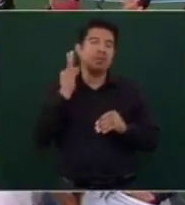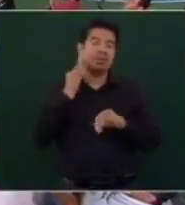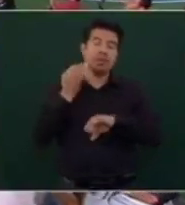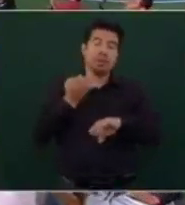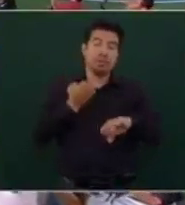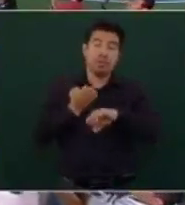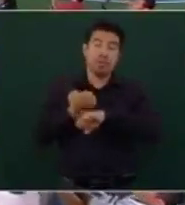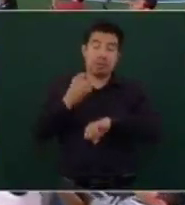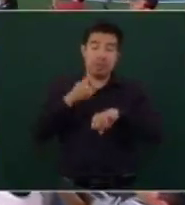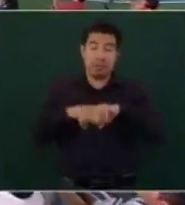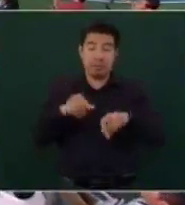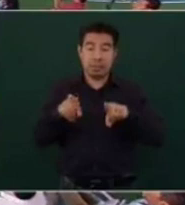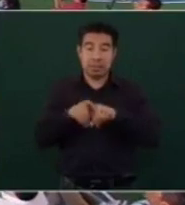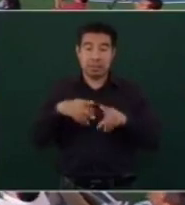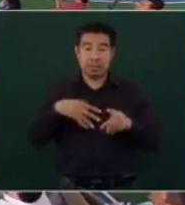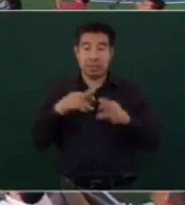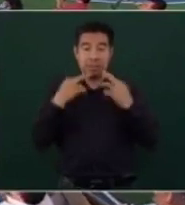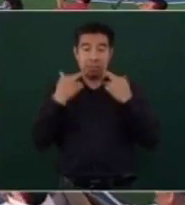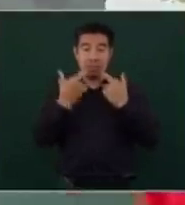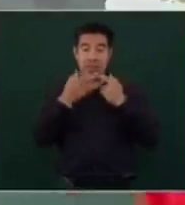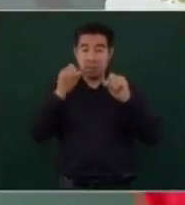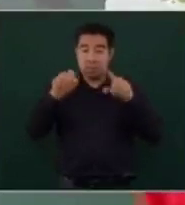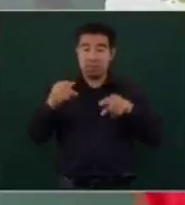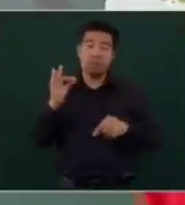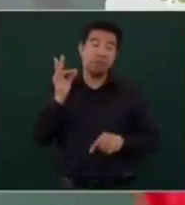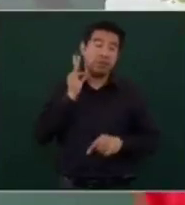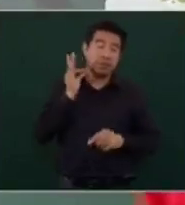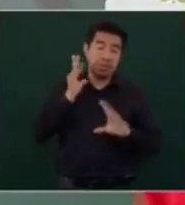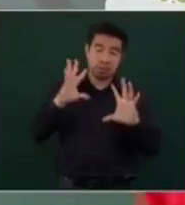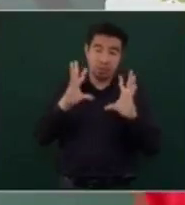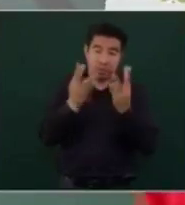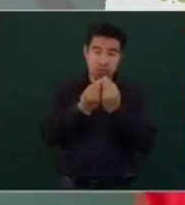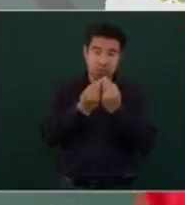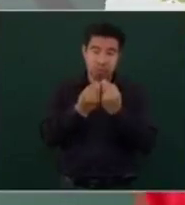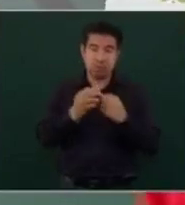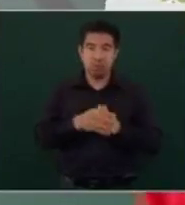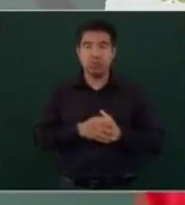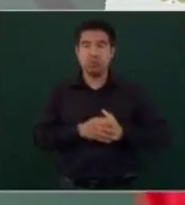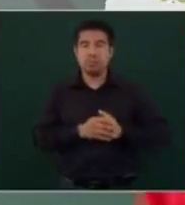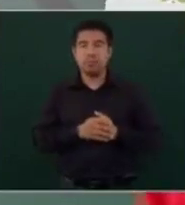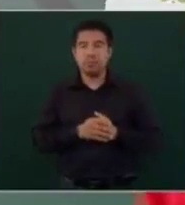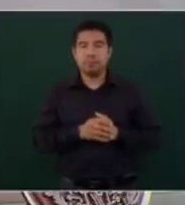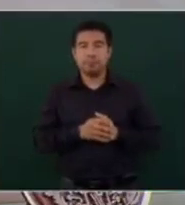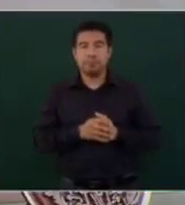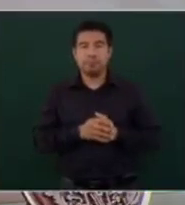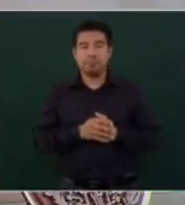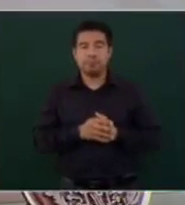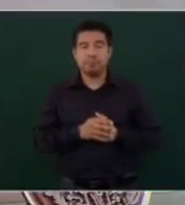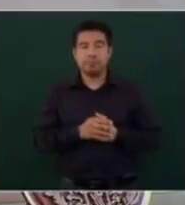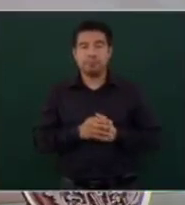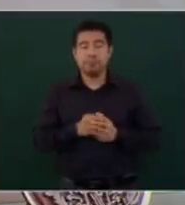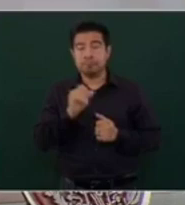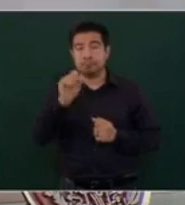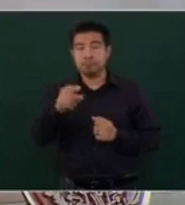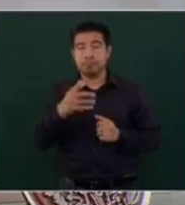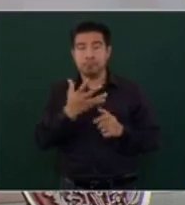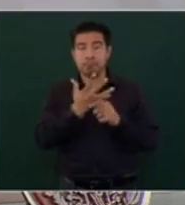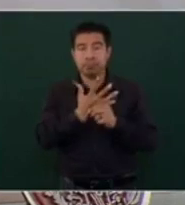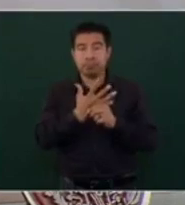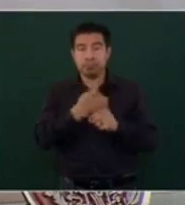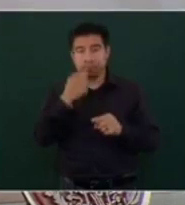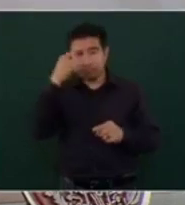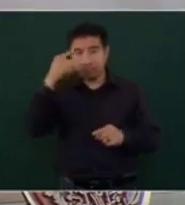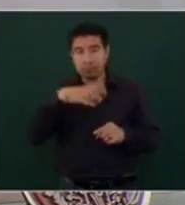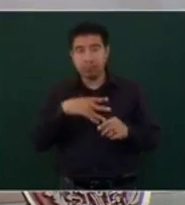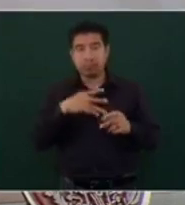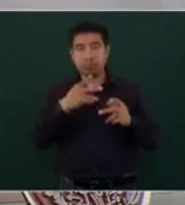reunión estuvo el fiscal. Y también decir que la parte de lo que corresponde a